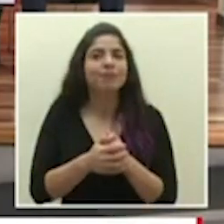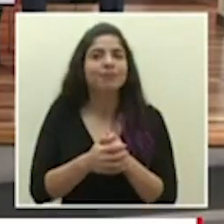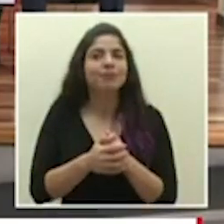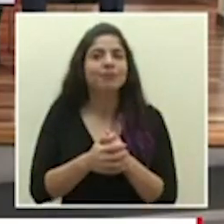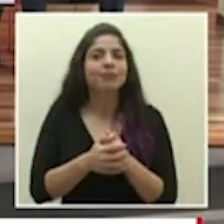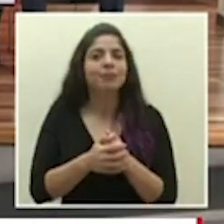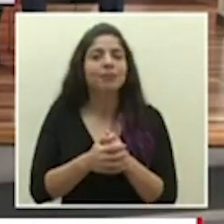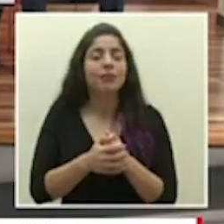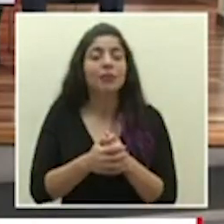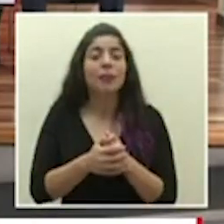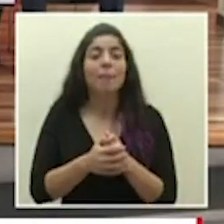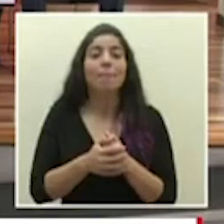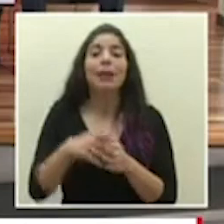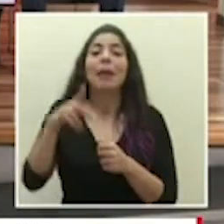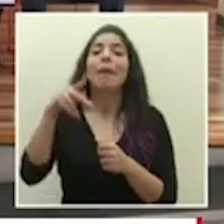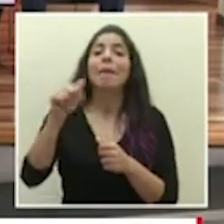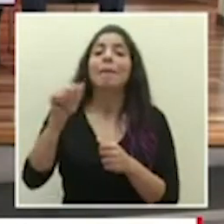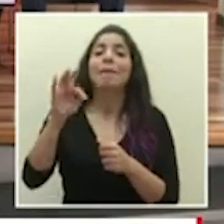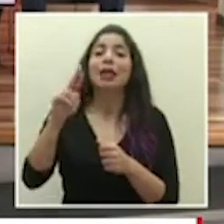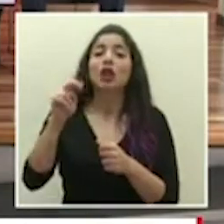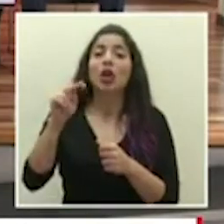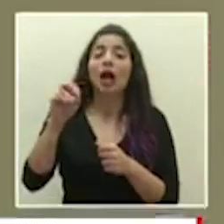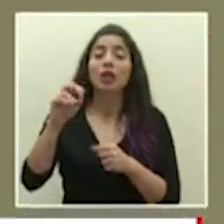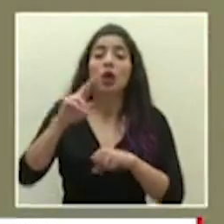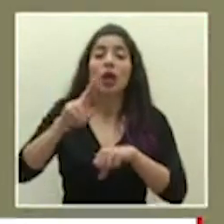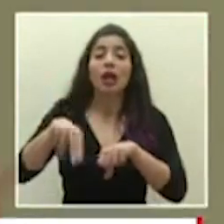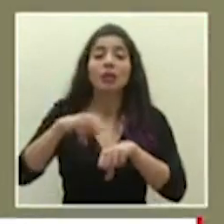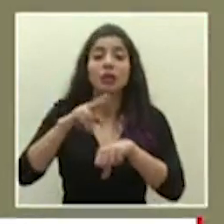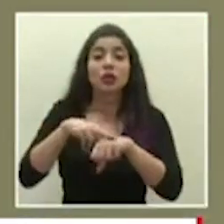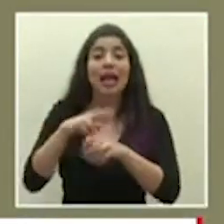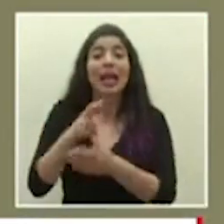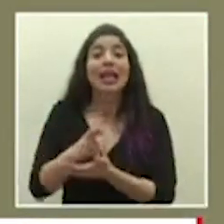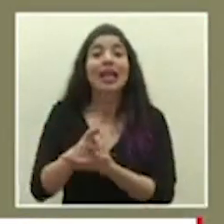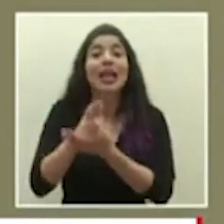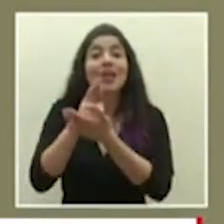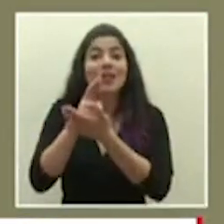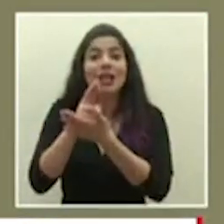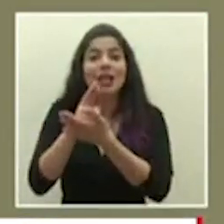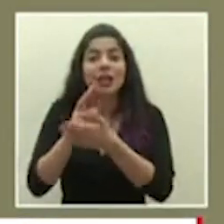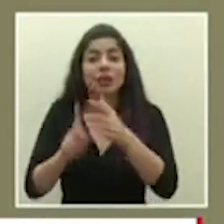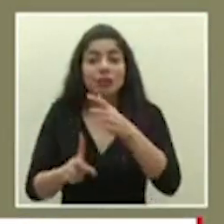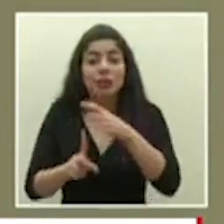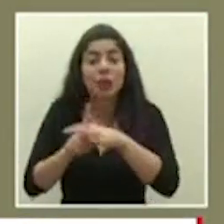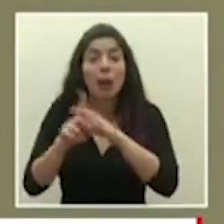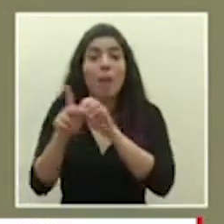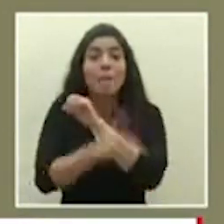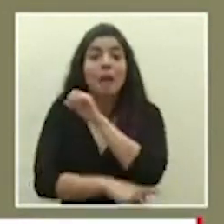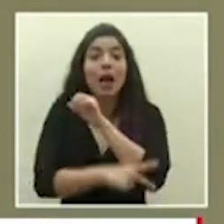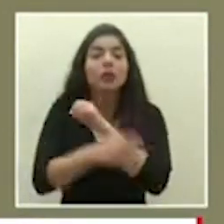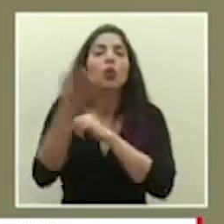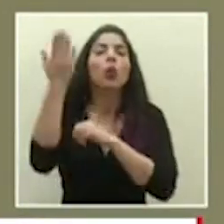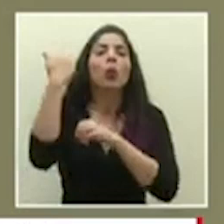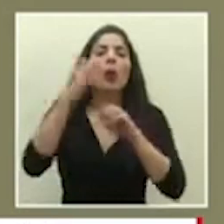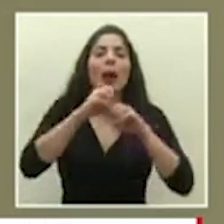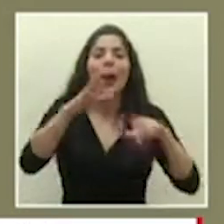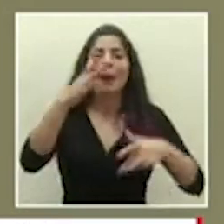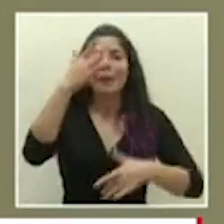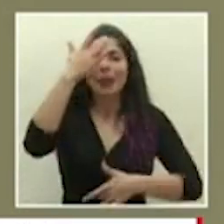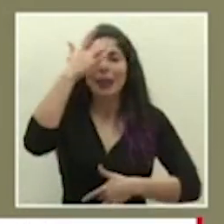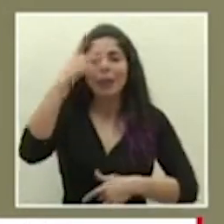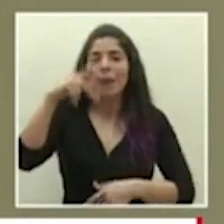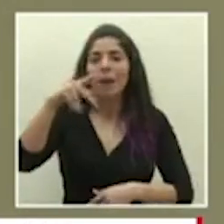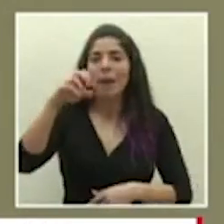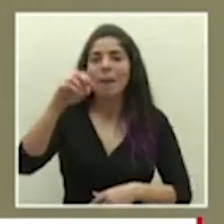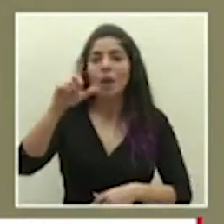el patronato nacional de rehabilitación surge en nuestro país por una epidemia que fue la de polio